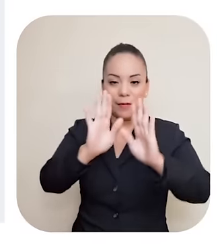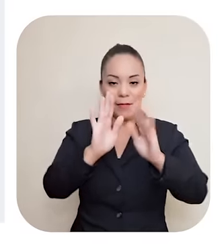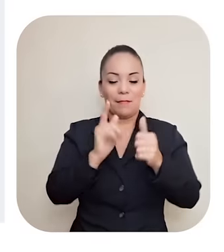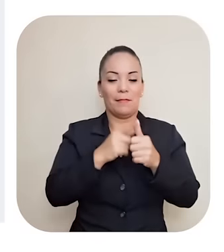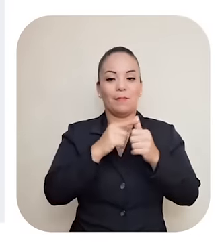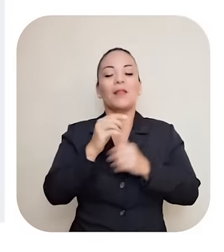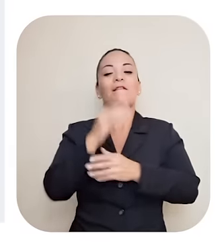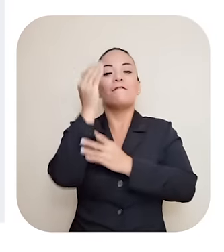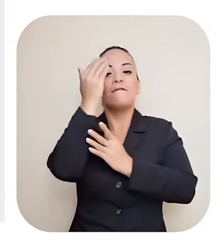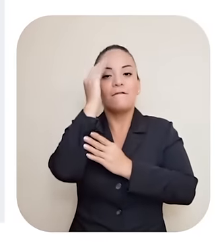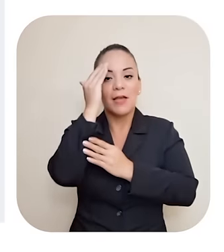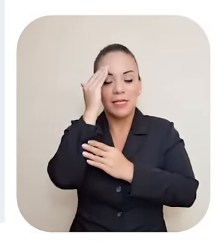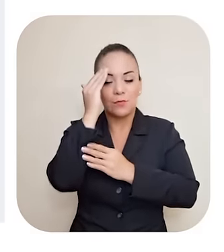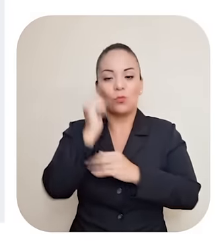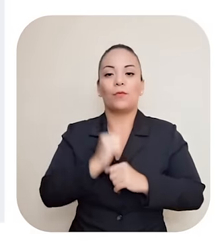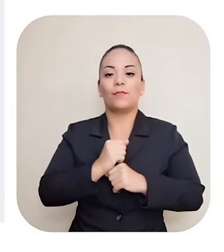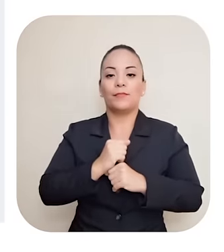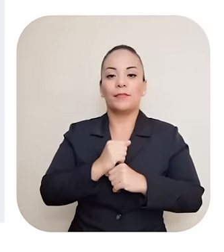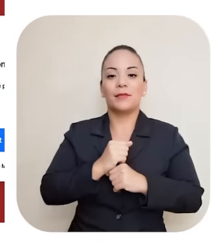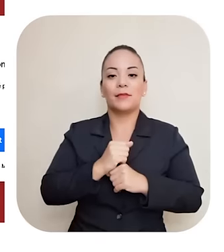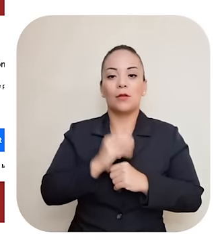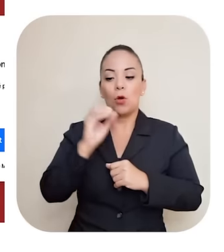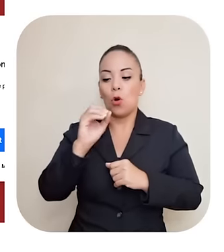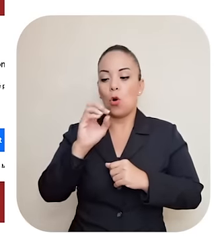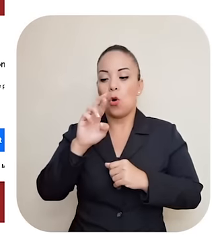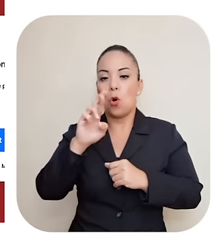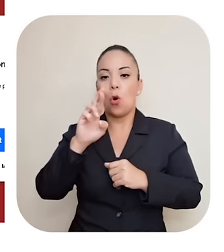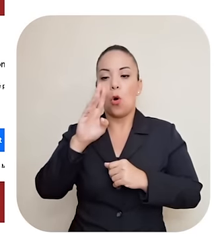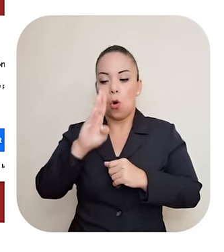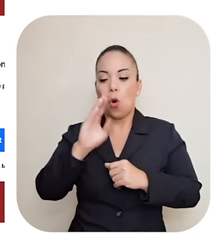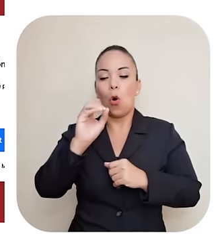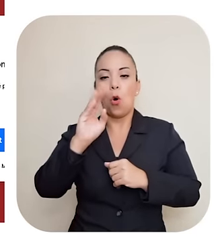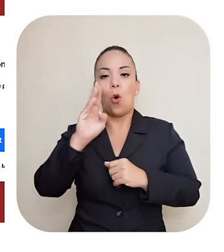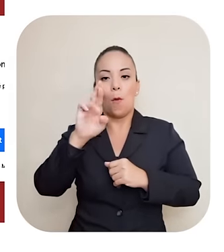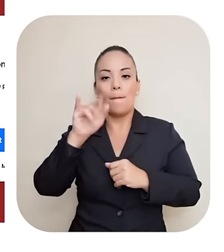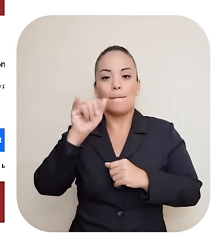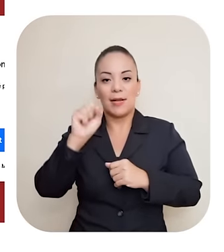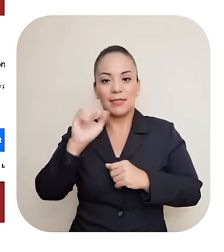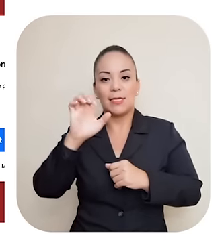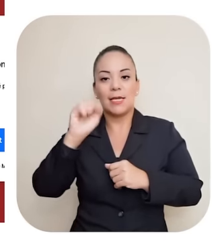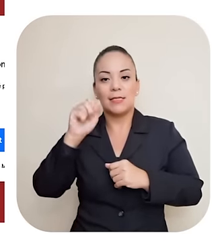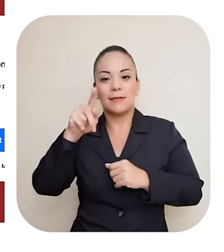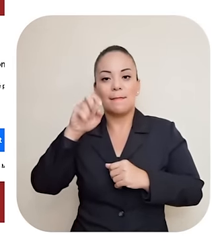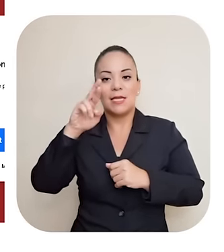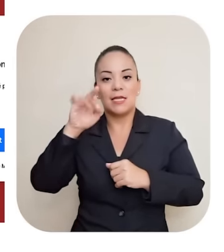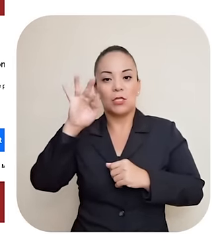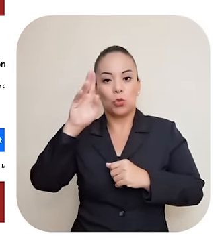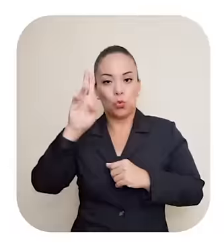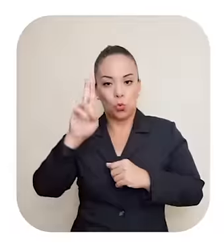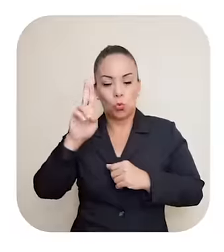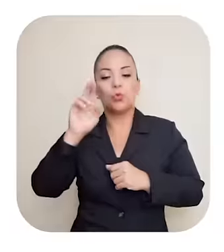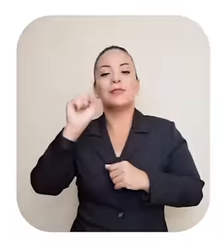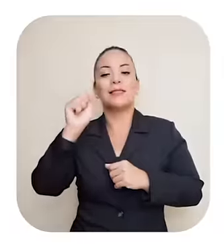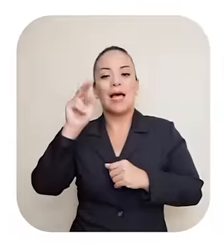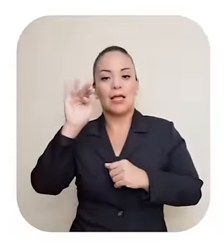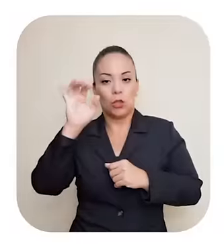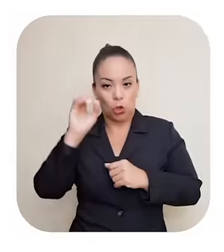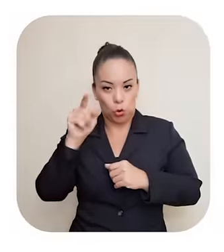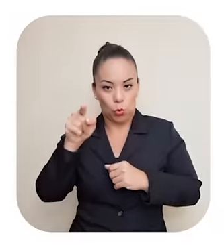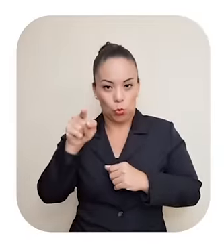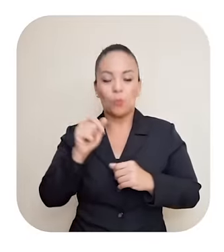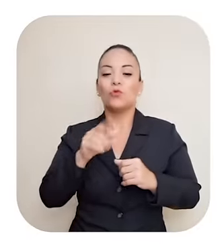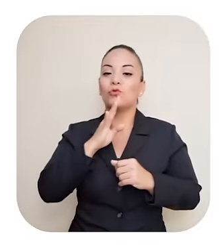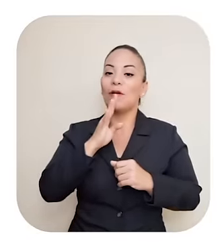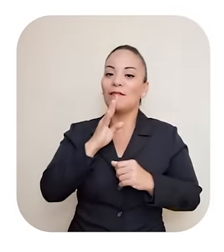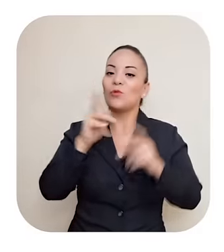Donde están Y 89 soy aquí el vendedor Usted es muy humilde Facebook De las obras Del Espíritu Santo Le